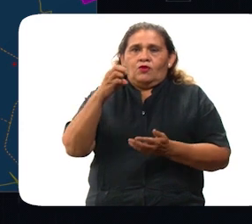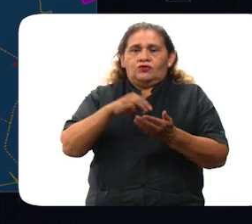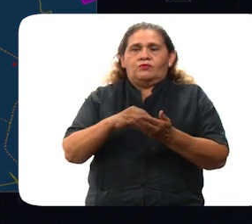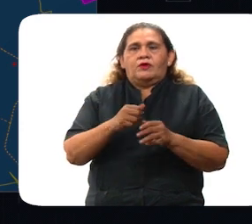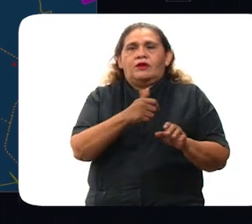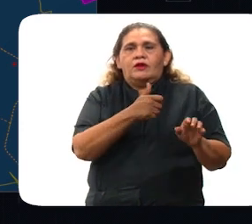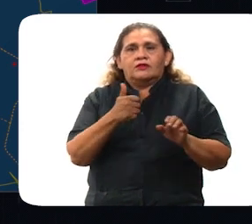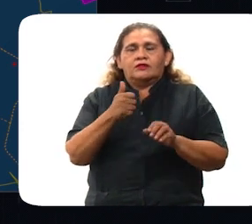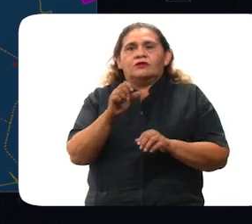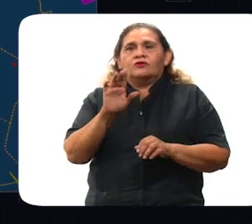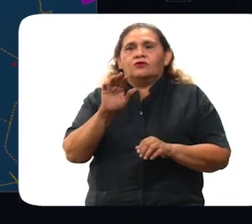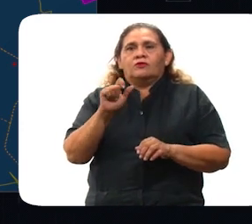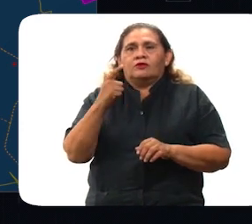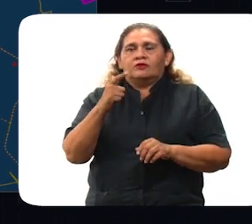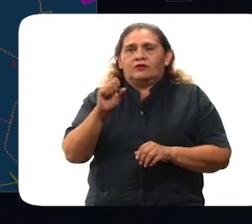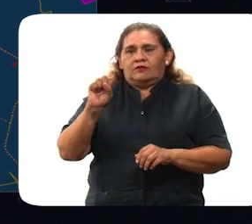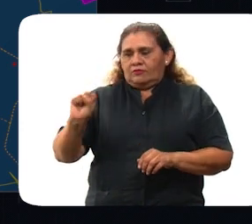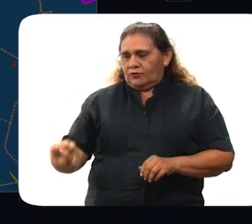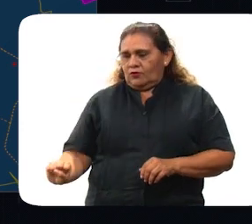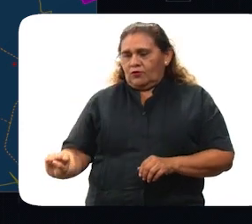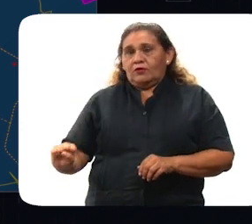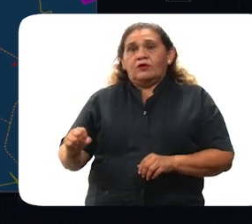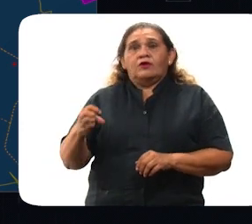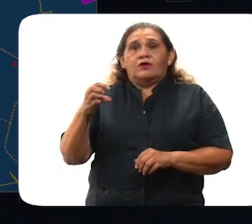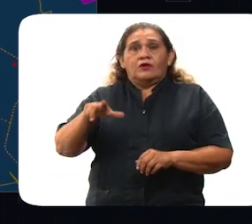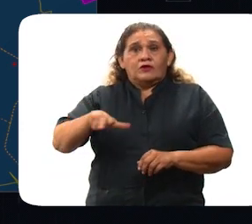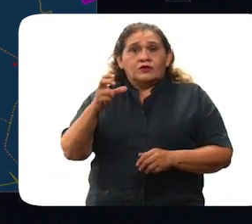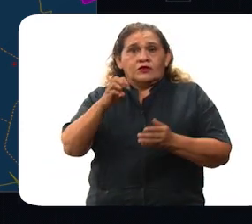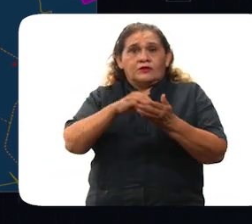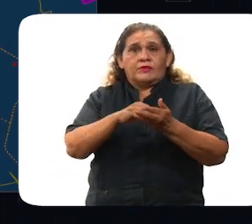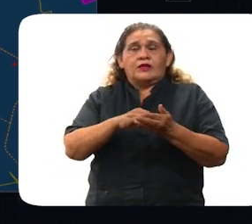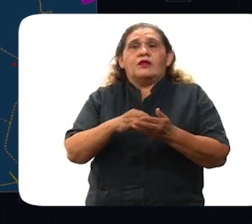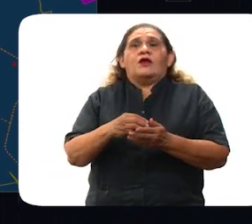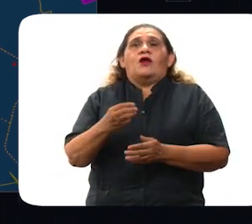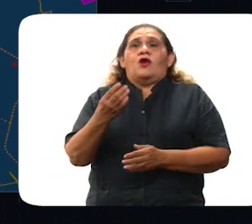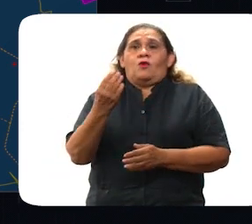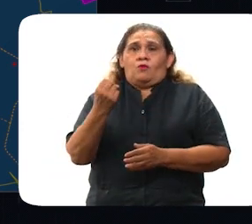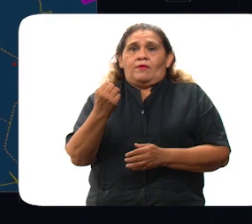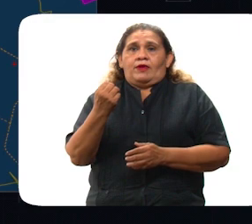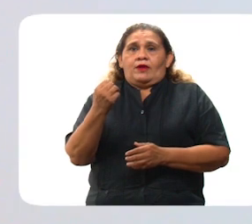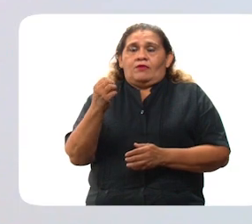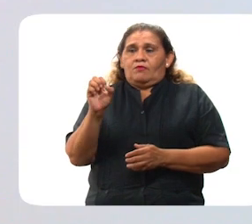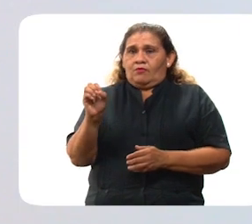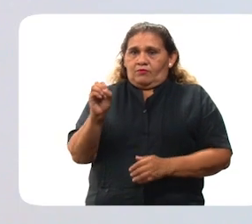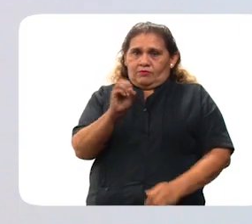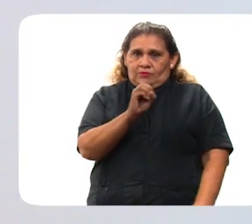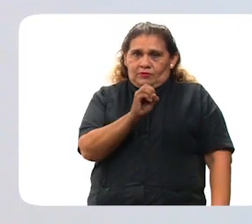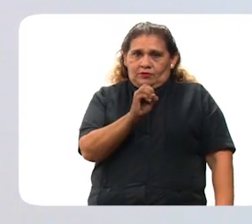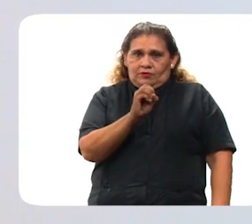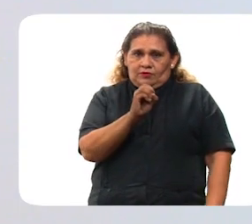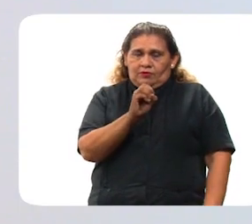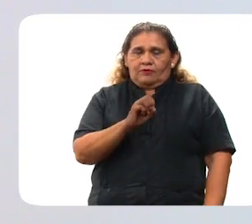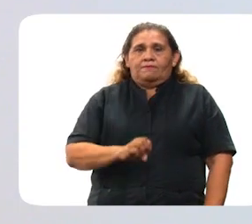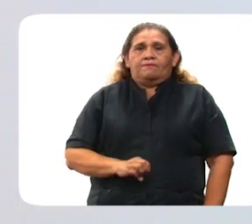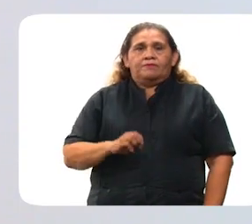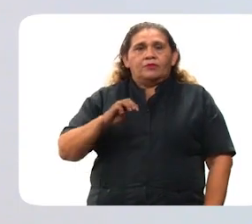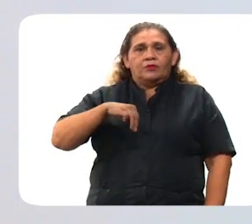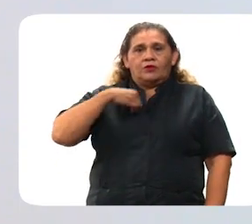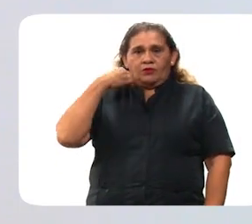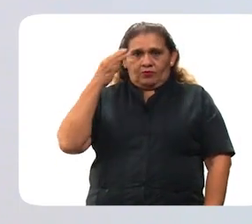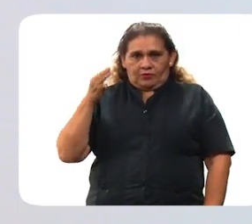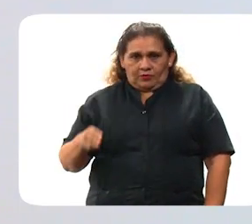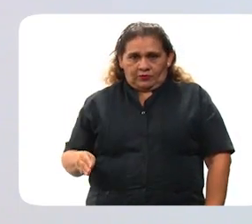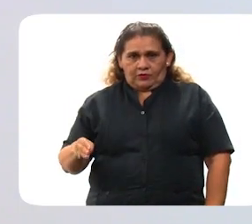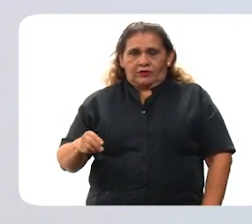,656 en la zona sur, 13,009 en la zona poniente. Lamentablemente en este parte